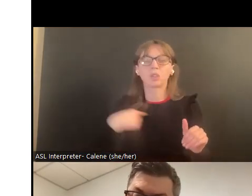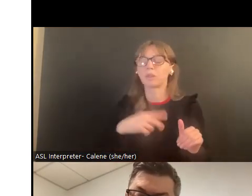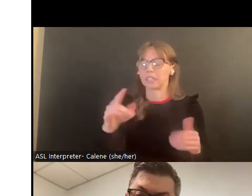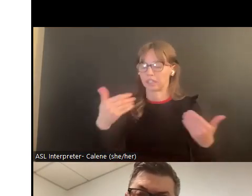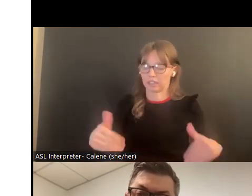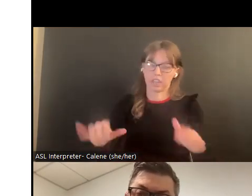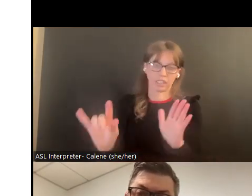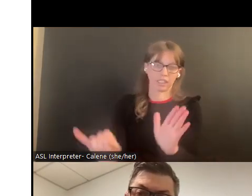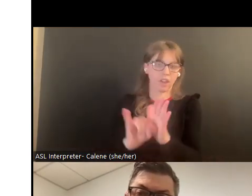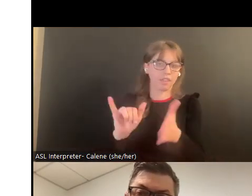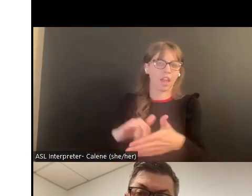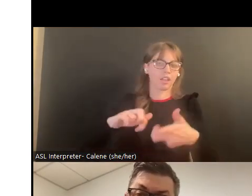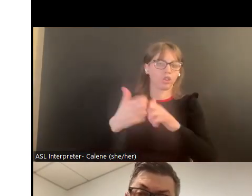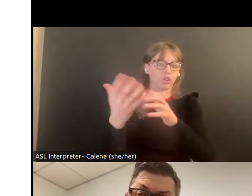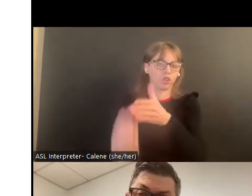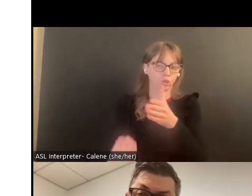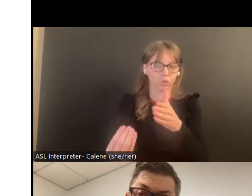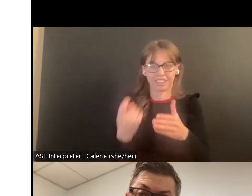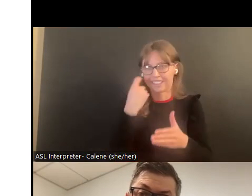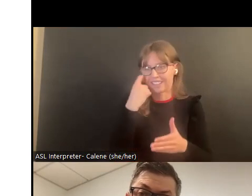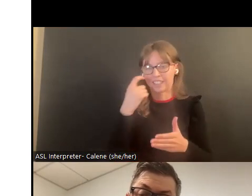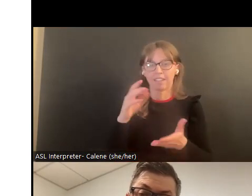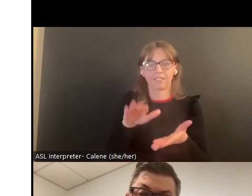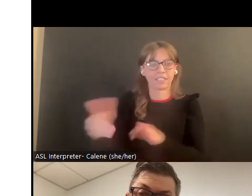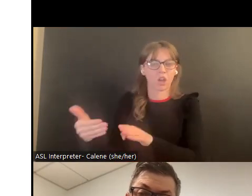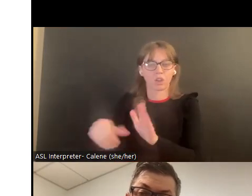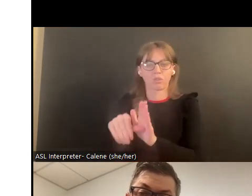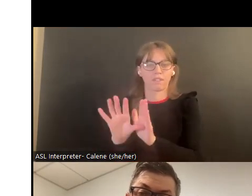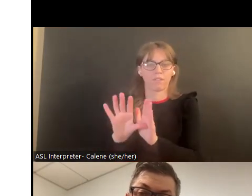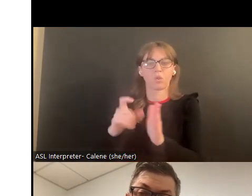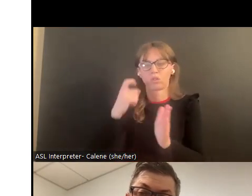y esos fueron pasos que se identificaron este año en lo que se